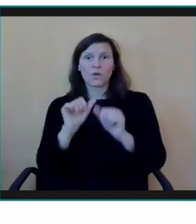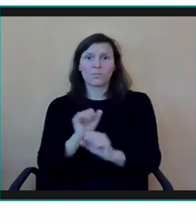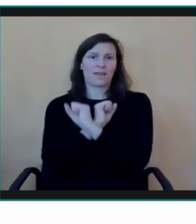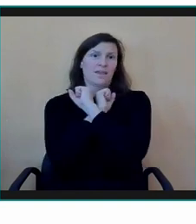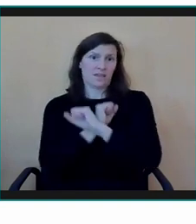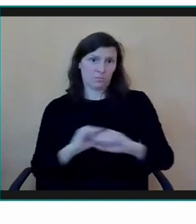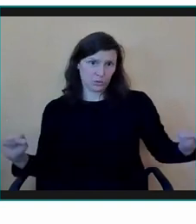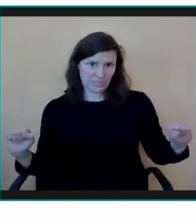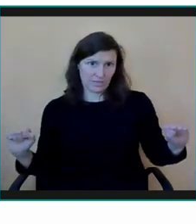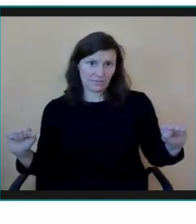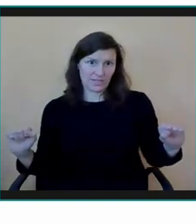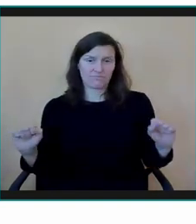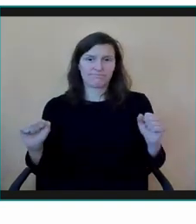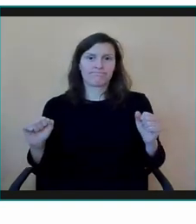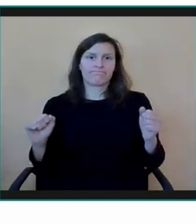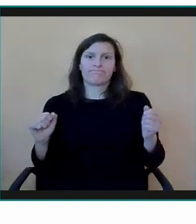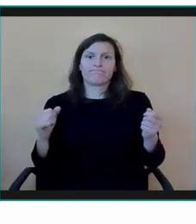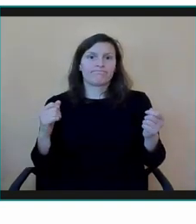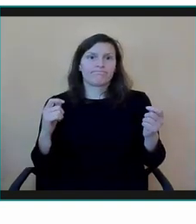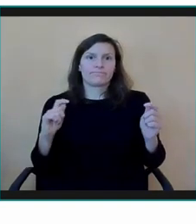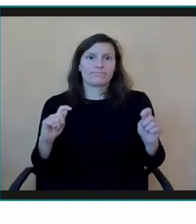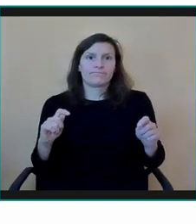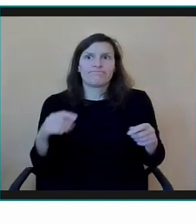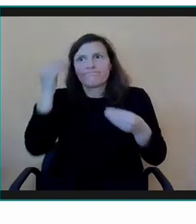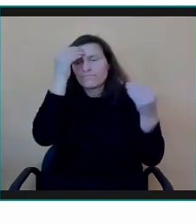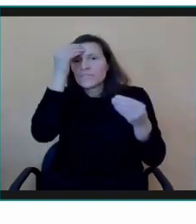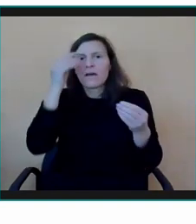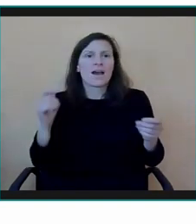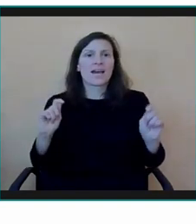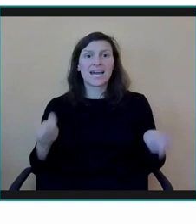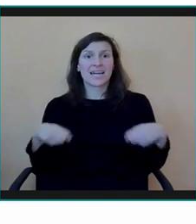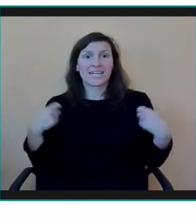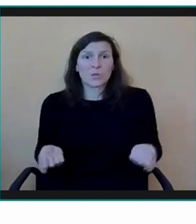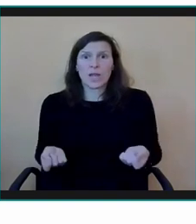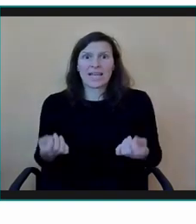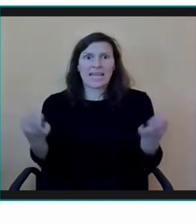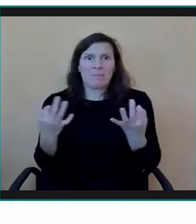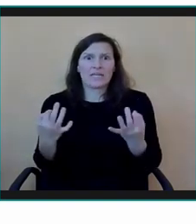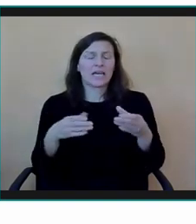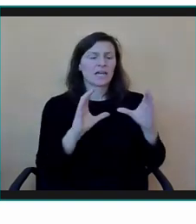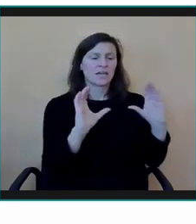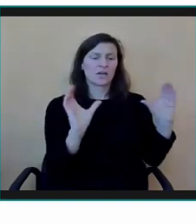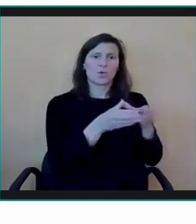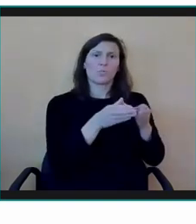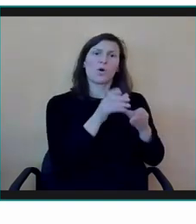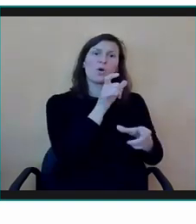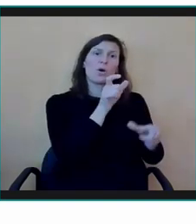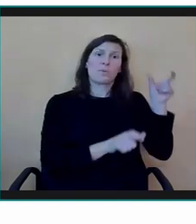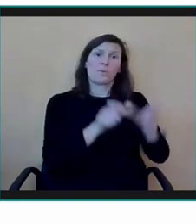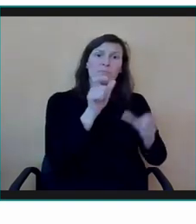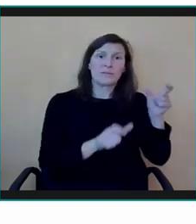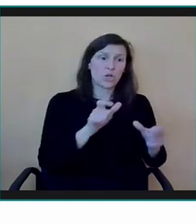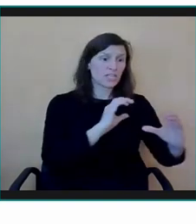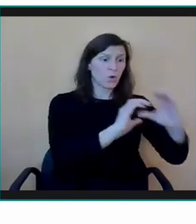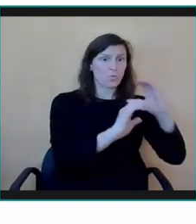cuenta, parecía natural, que con dos colectivos de niños y de personas que no comparten un sistema